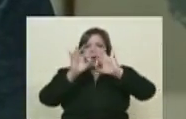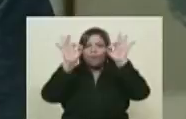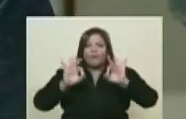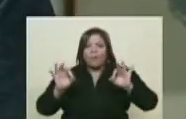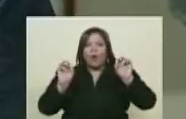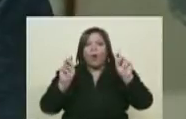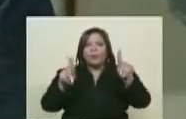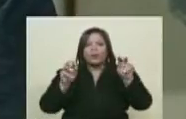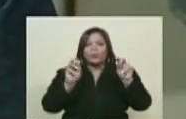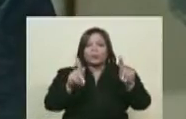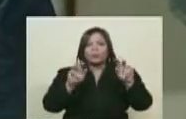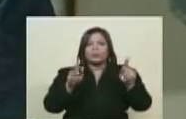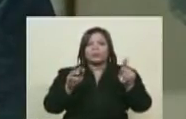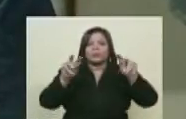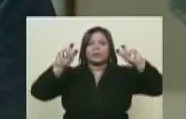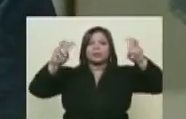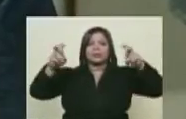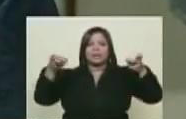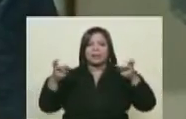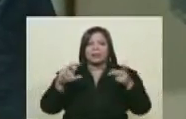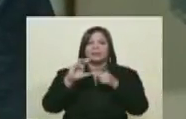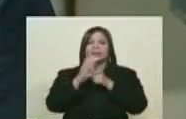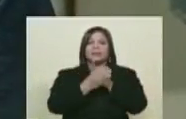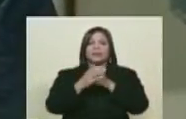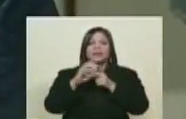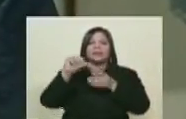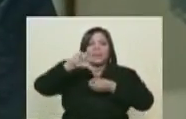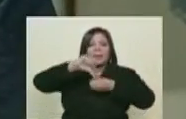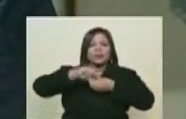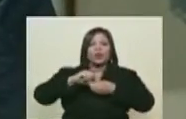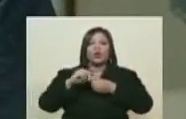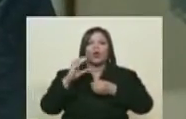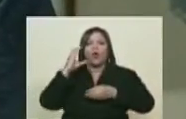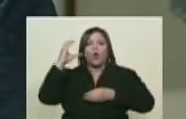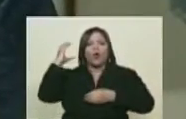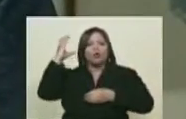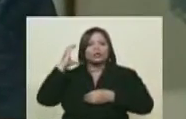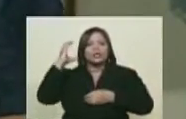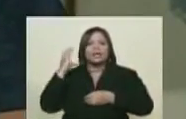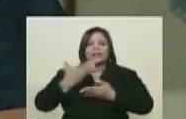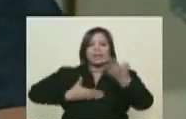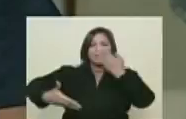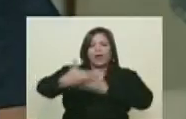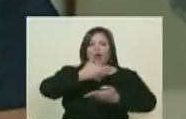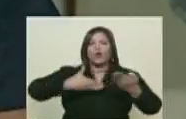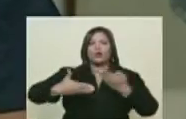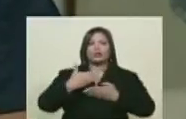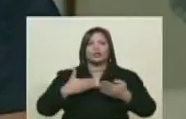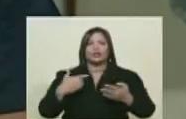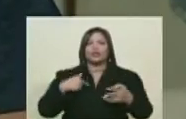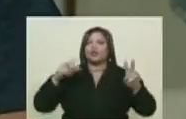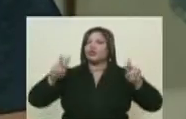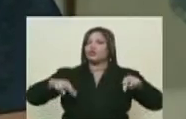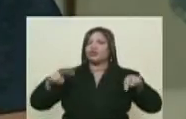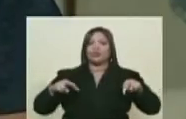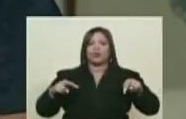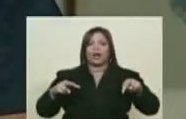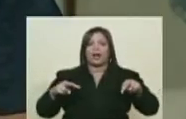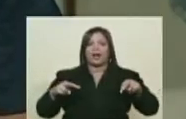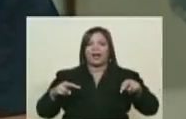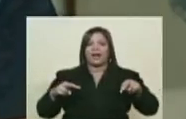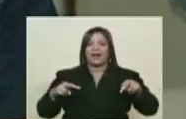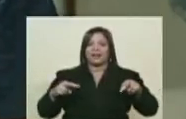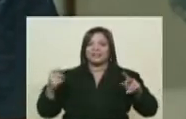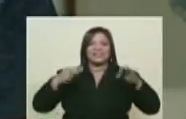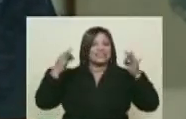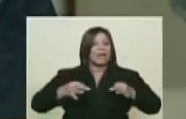la cual nos coloca el tema del petróleo. Incentivar su conciencia, hacer negociaciones. O nunca vamos a dejar de tener